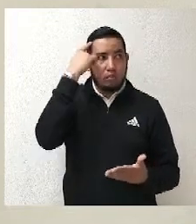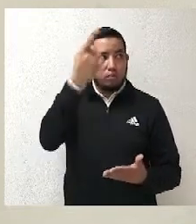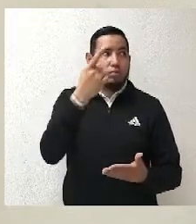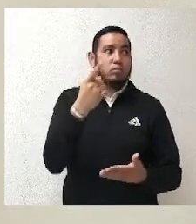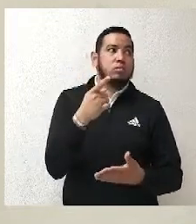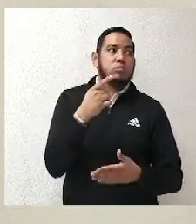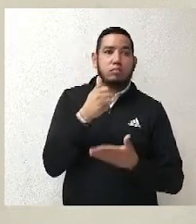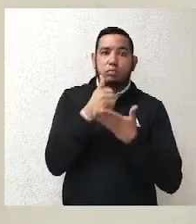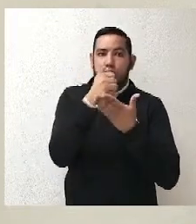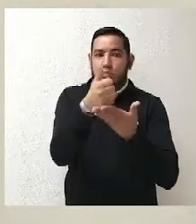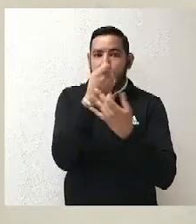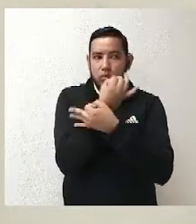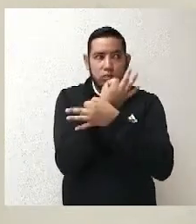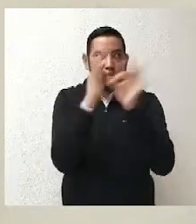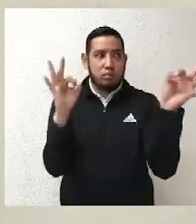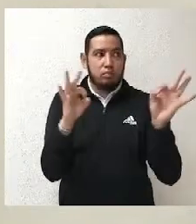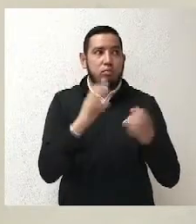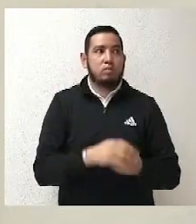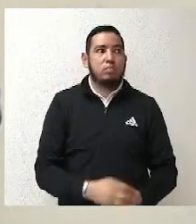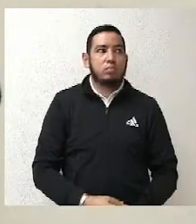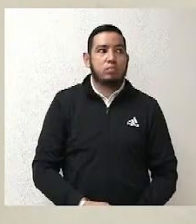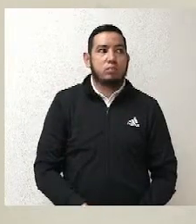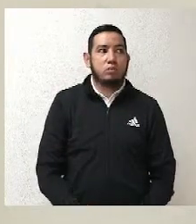autodeterminación de los partidos.